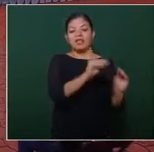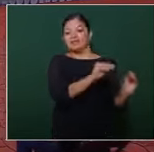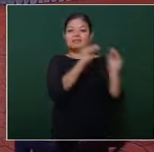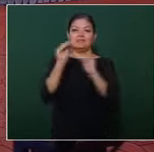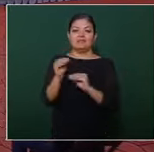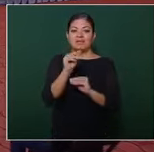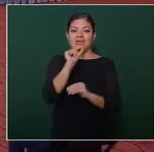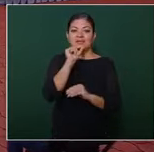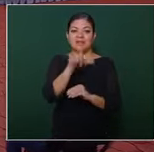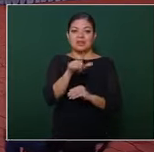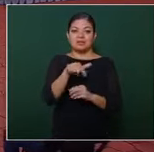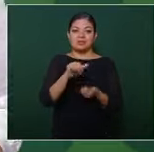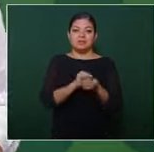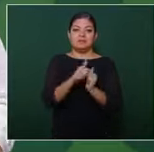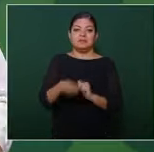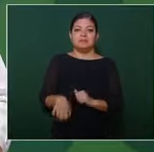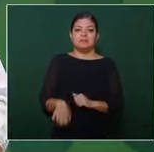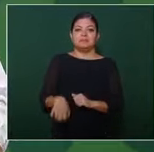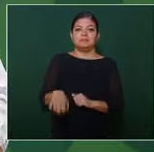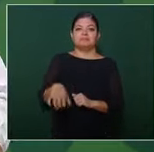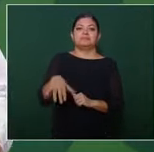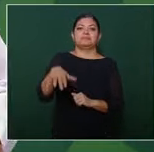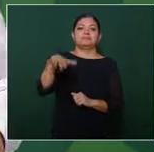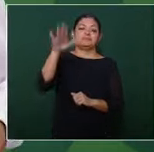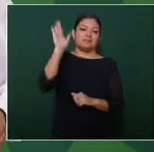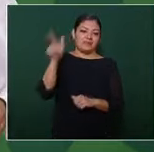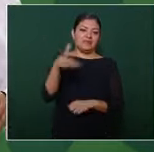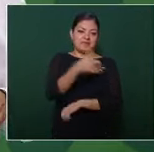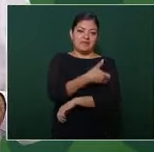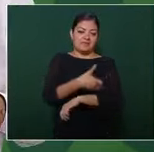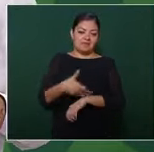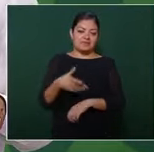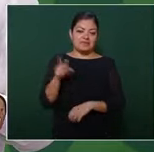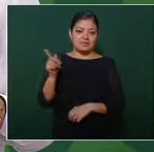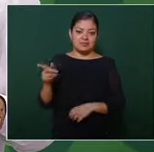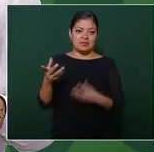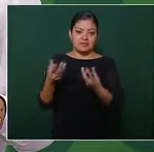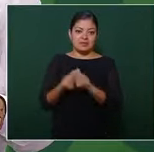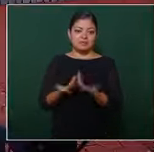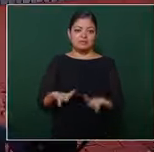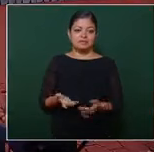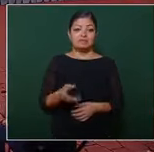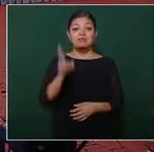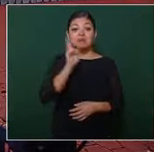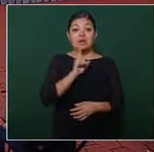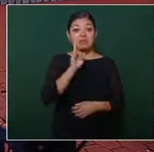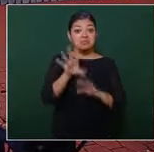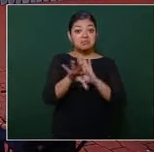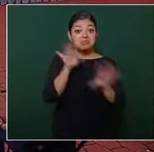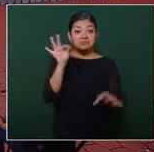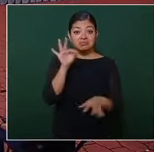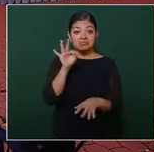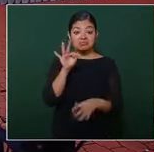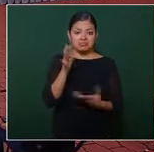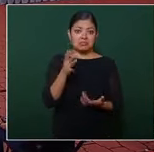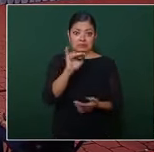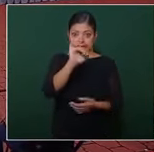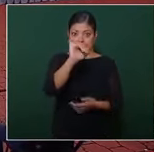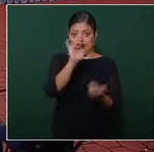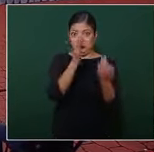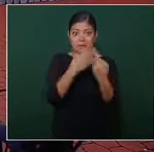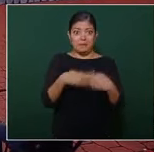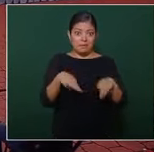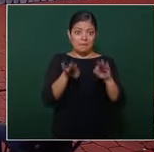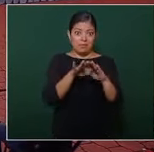para vivir con su familia a ver si lo encontramos no es que es importante